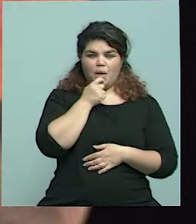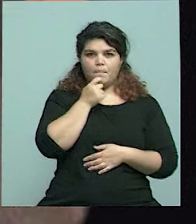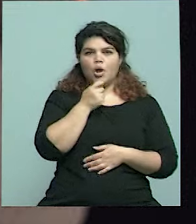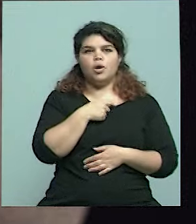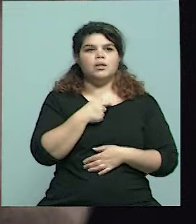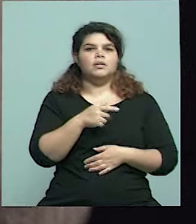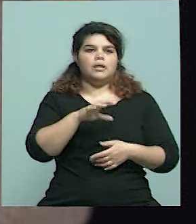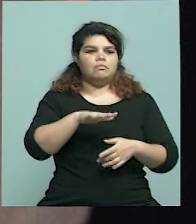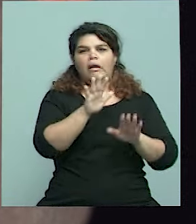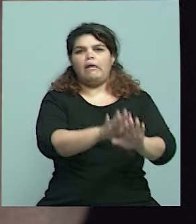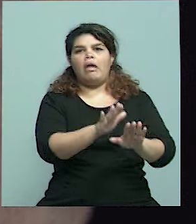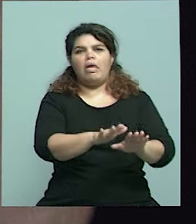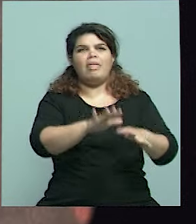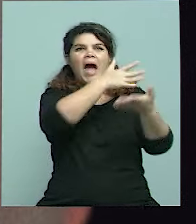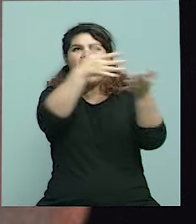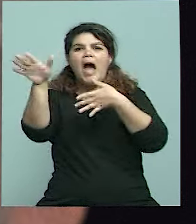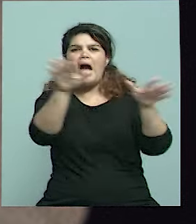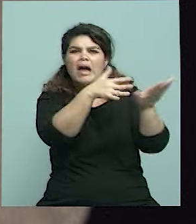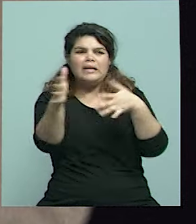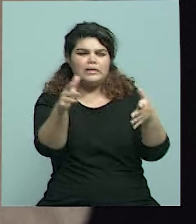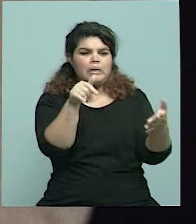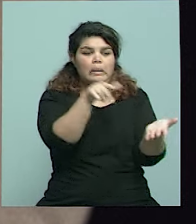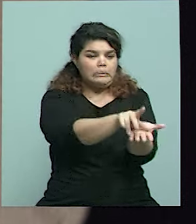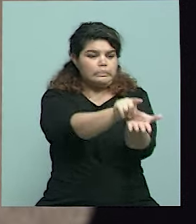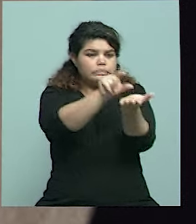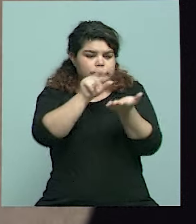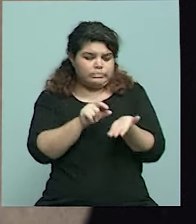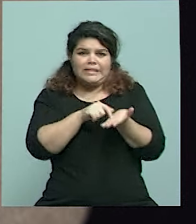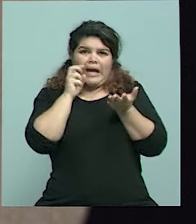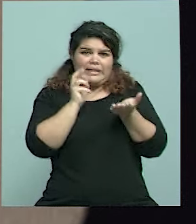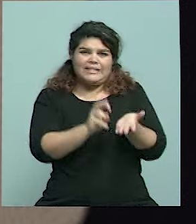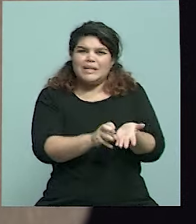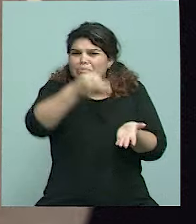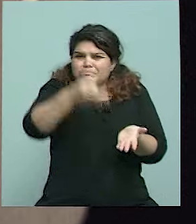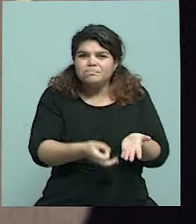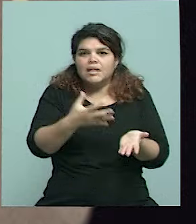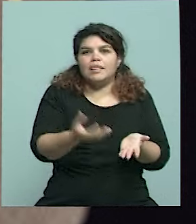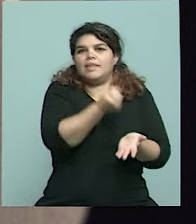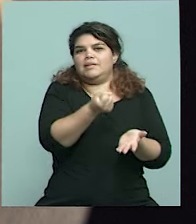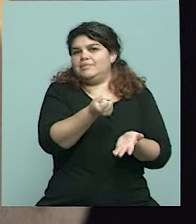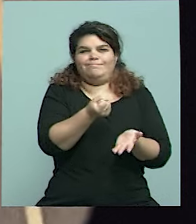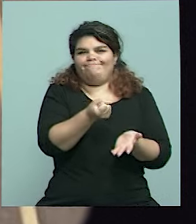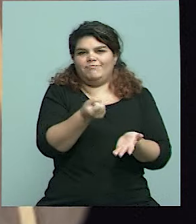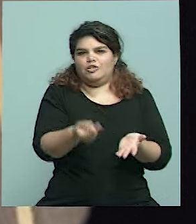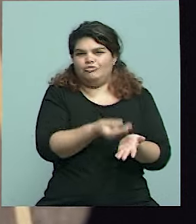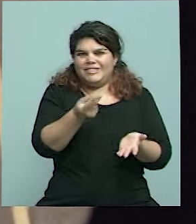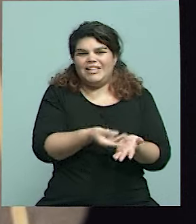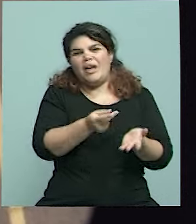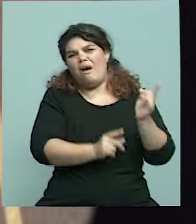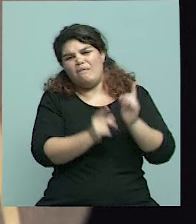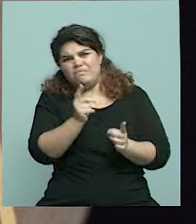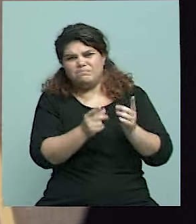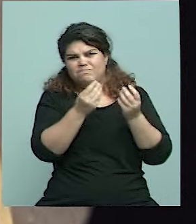intemperie, puede ser que los resultados no sean tan buenos, pero lo bueno que tienen las nuevas técnicas de ADN es que